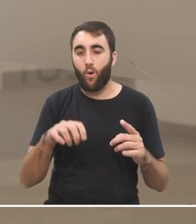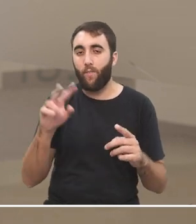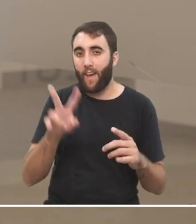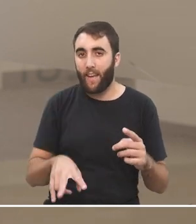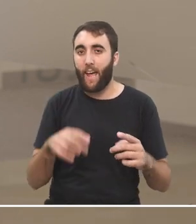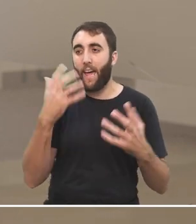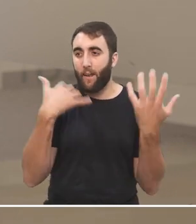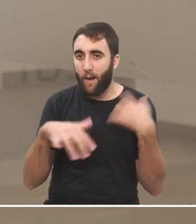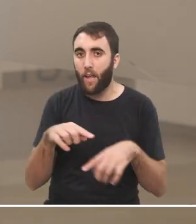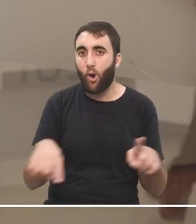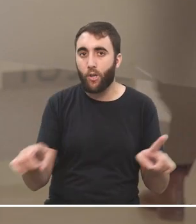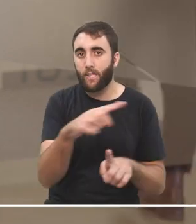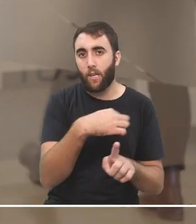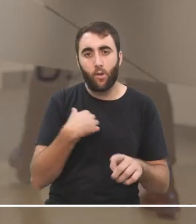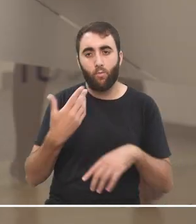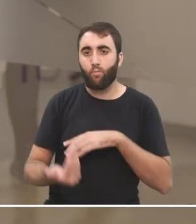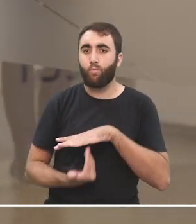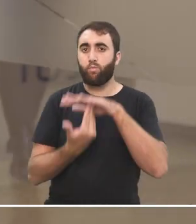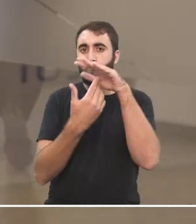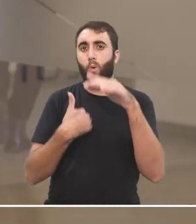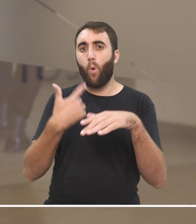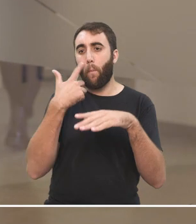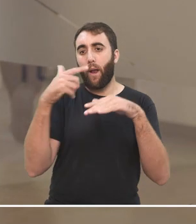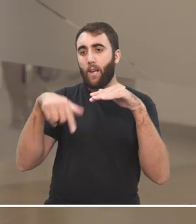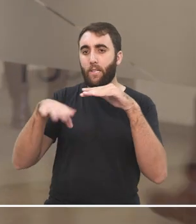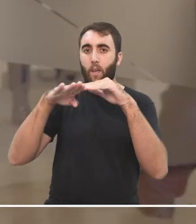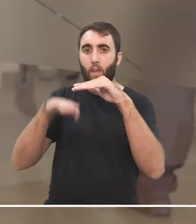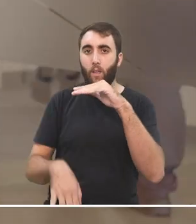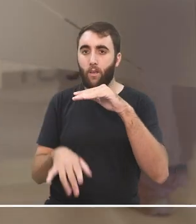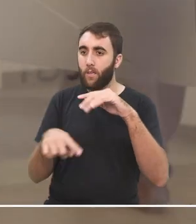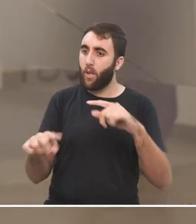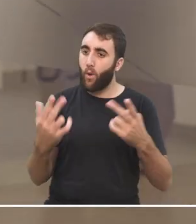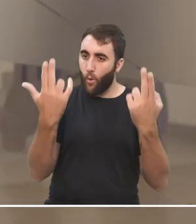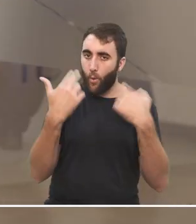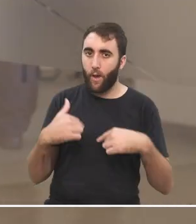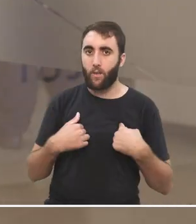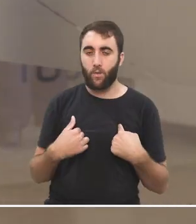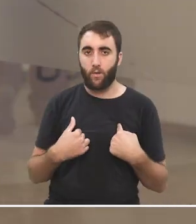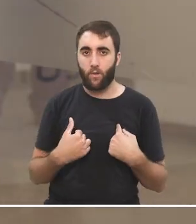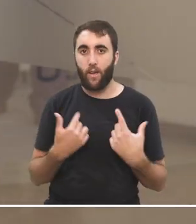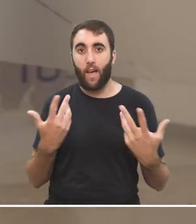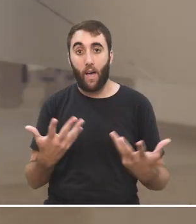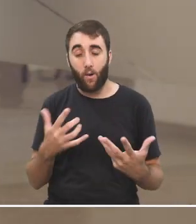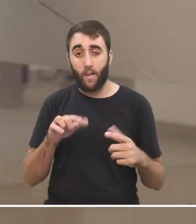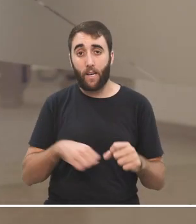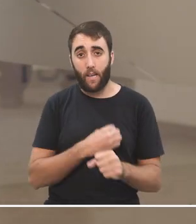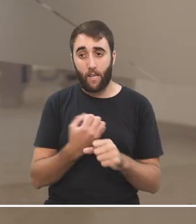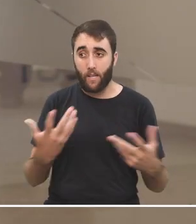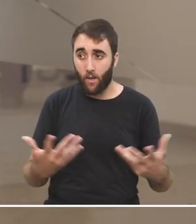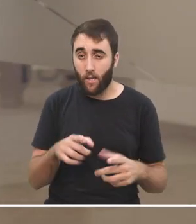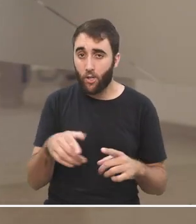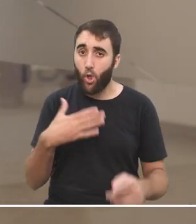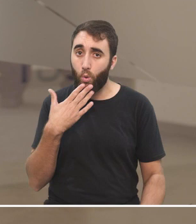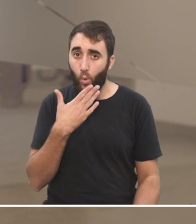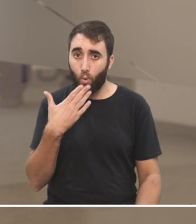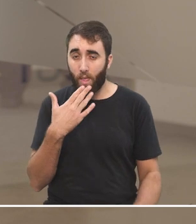animales lo que fuere estaban supeditadas a nuestros deseos y a nuestras necesidades ahora eso también está en cuestión entonces quizás